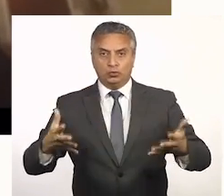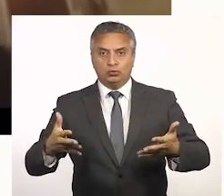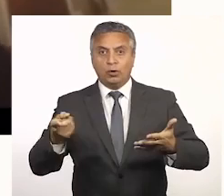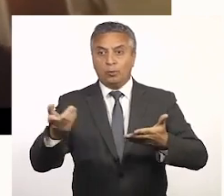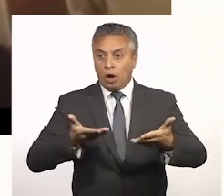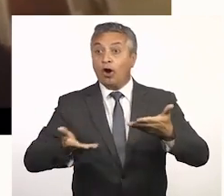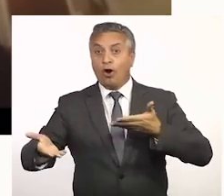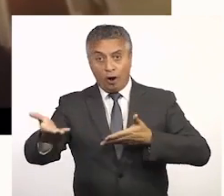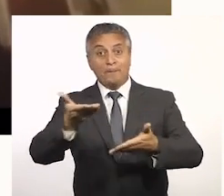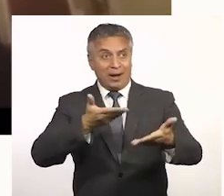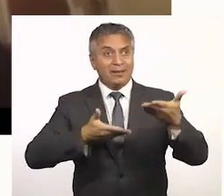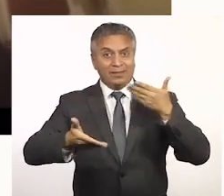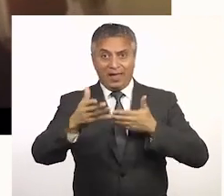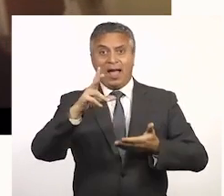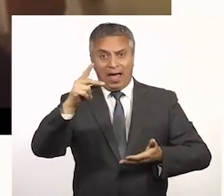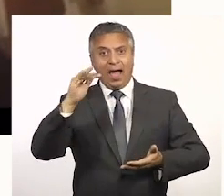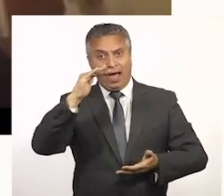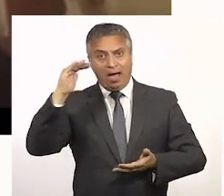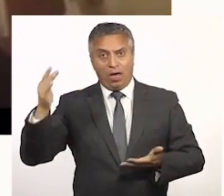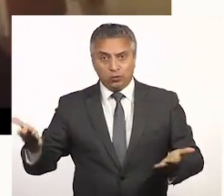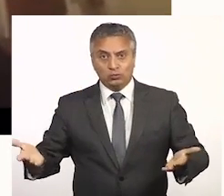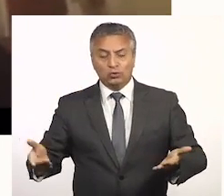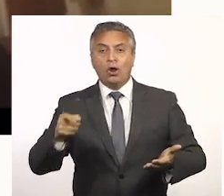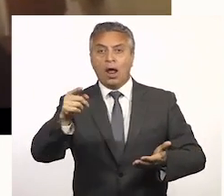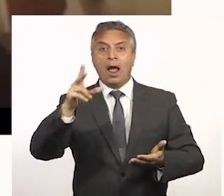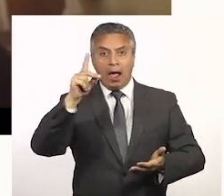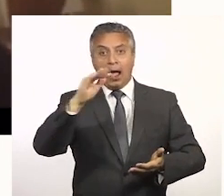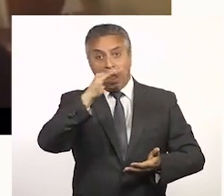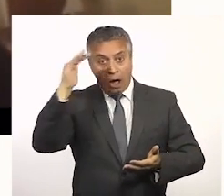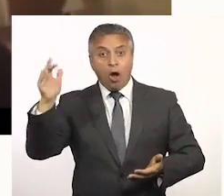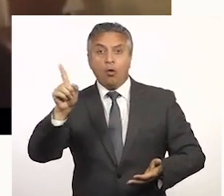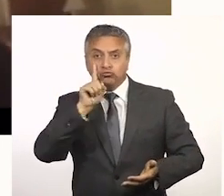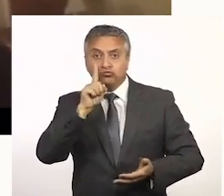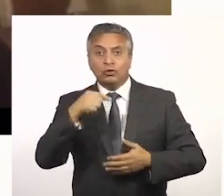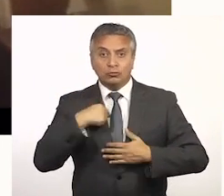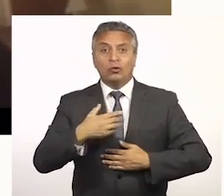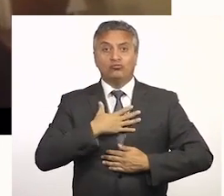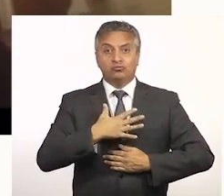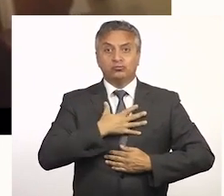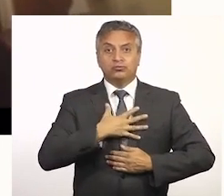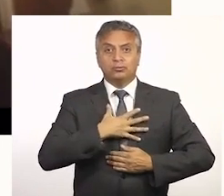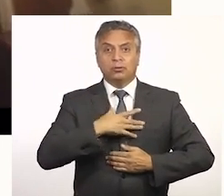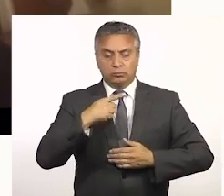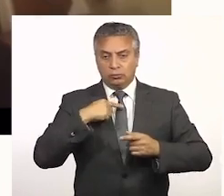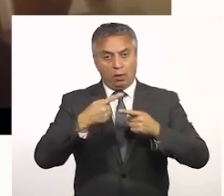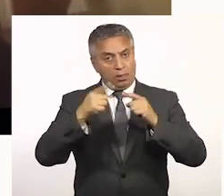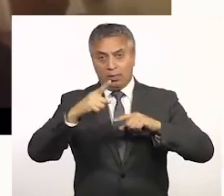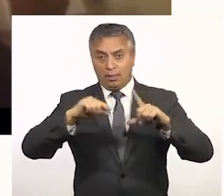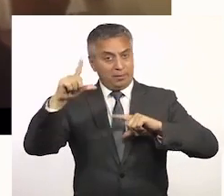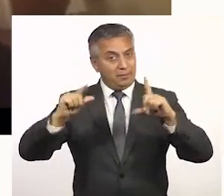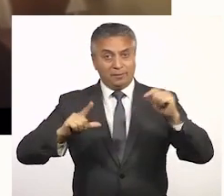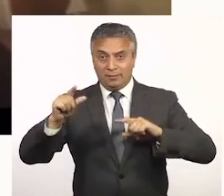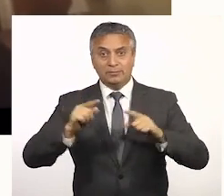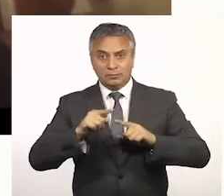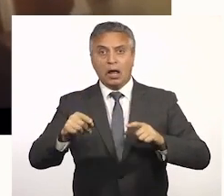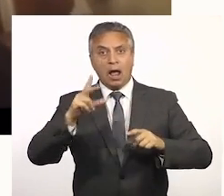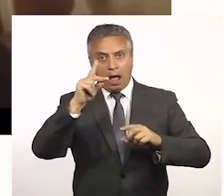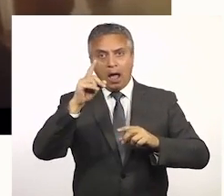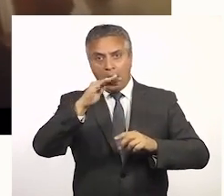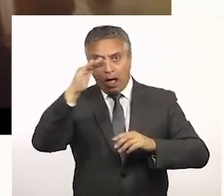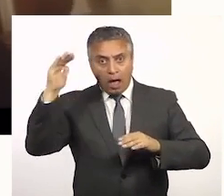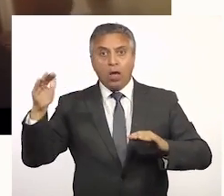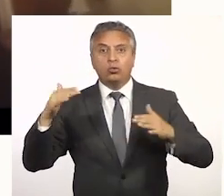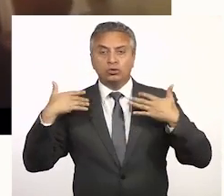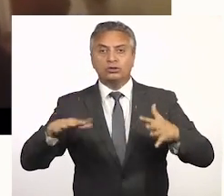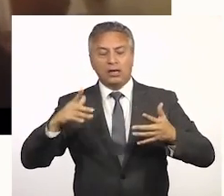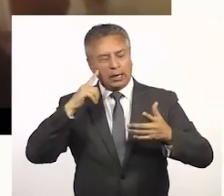gran ansiedad? El compartir con los adultos, porque como los adultos tenemos temor, grados variables de temor y de